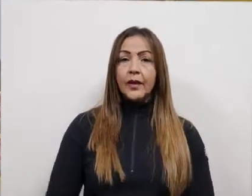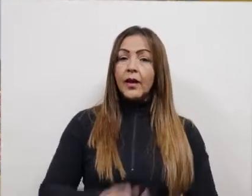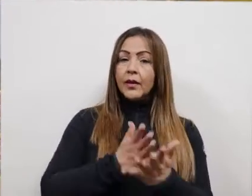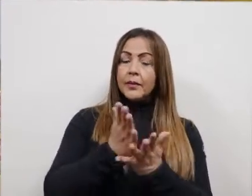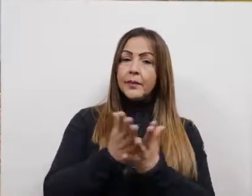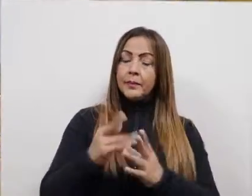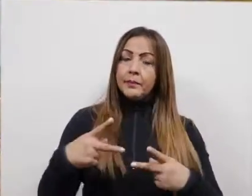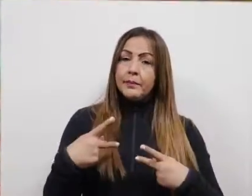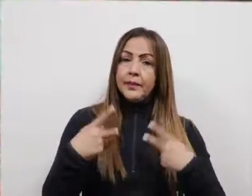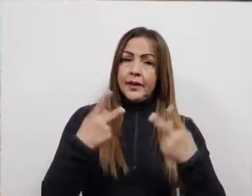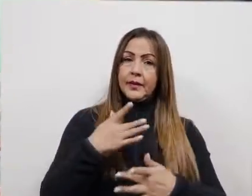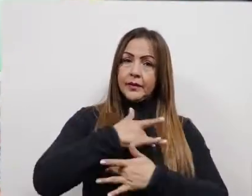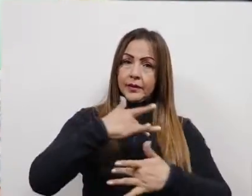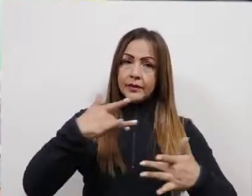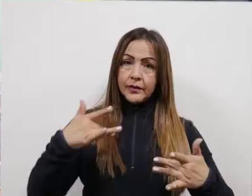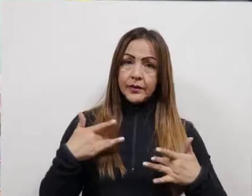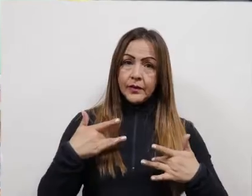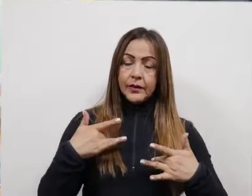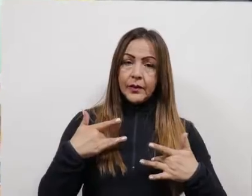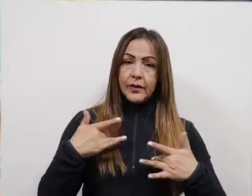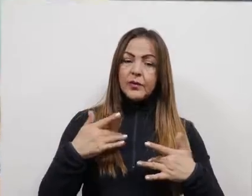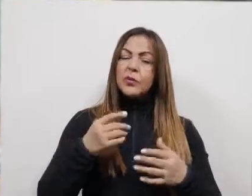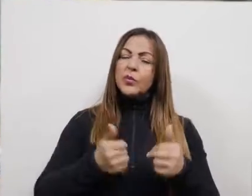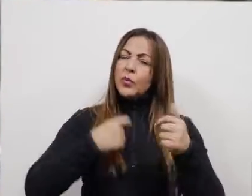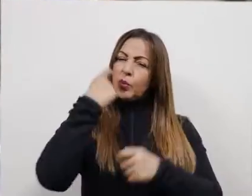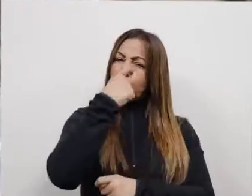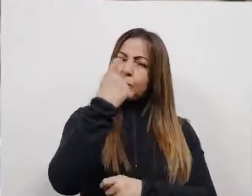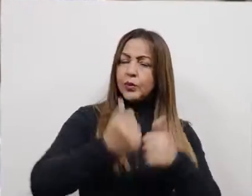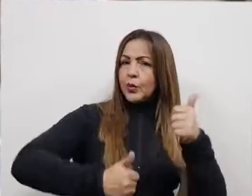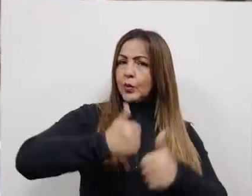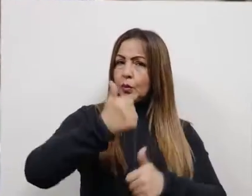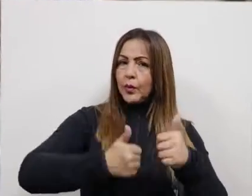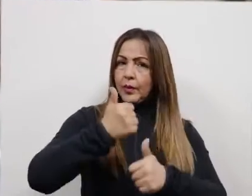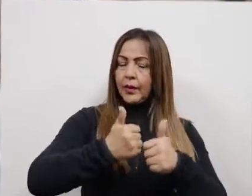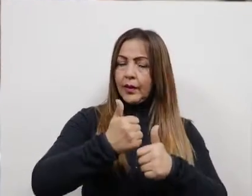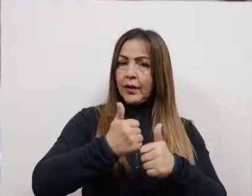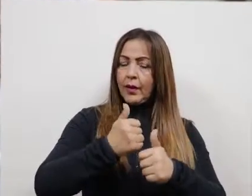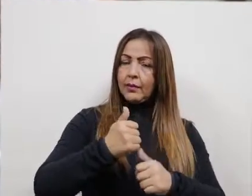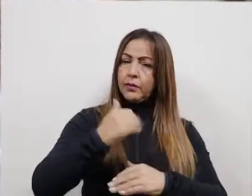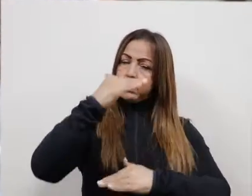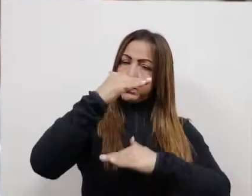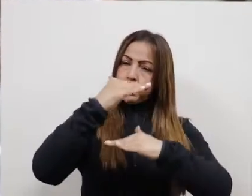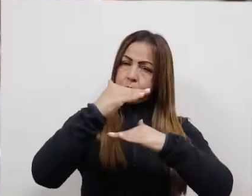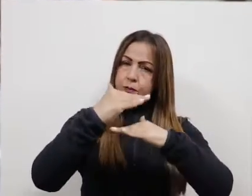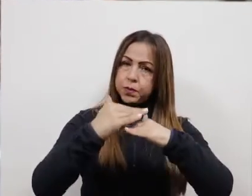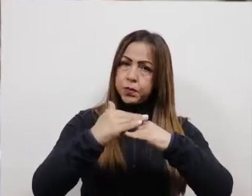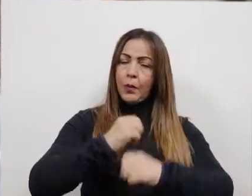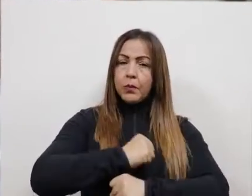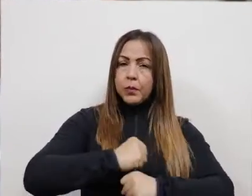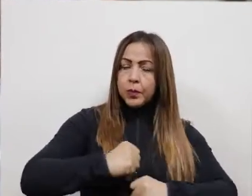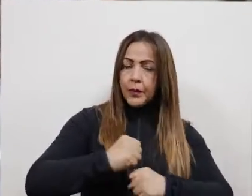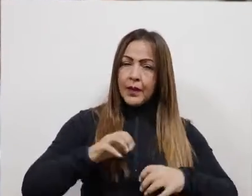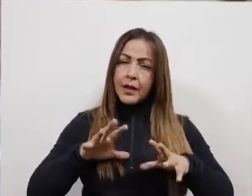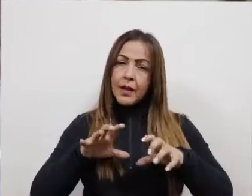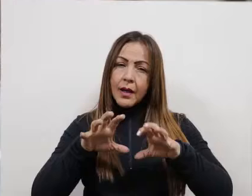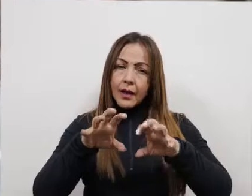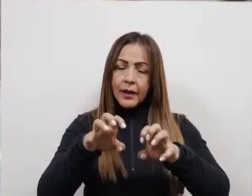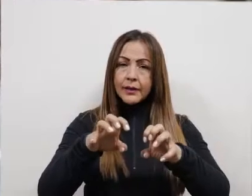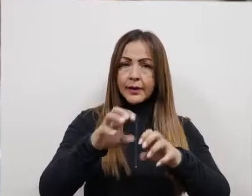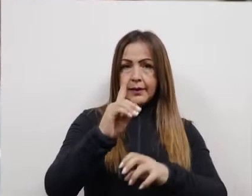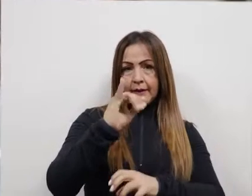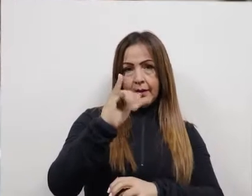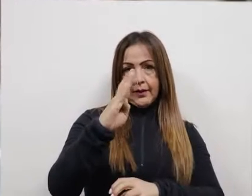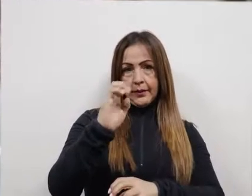La dimensión de vida saludable y condiciones no transmisibles busca disminuir la prevalencia de diabetes, hipertensión, obesidad y